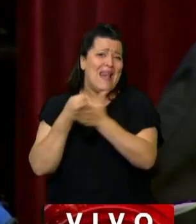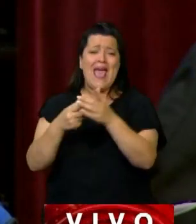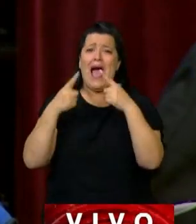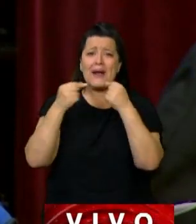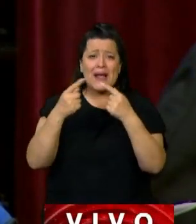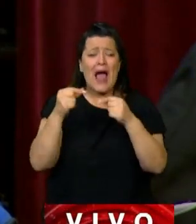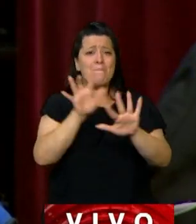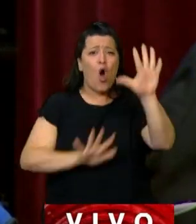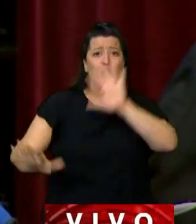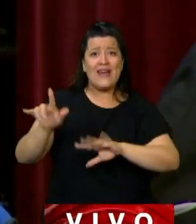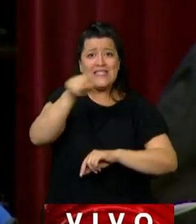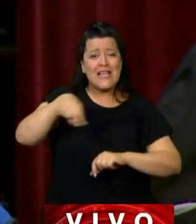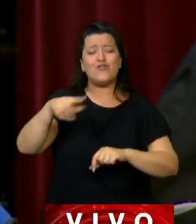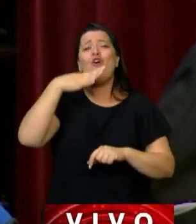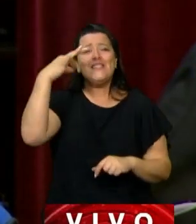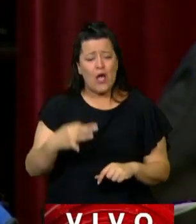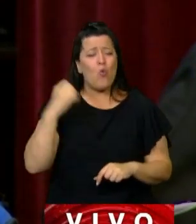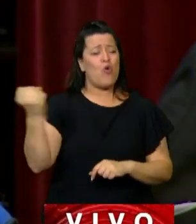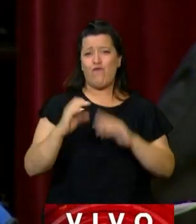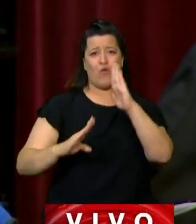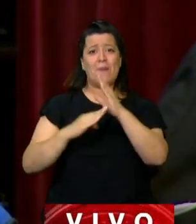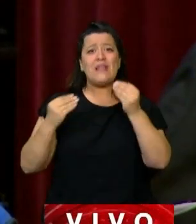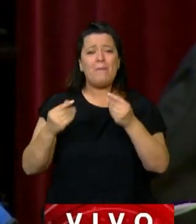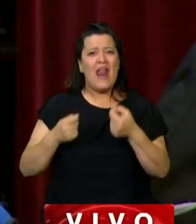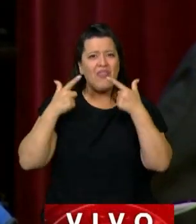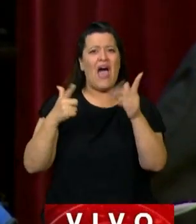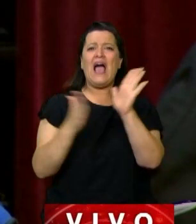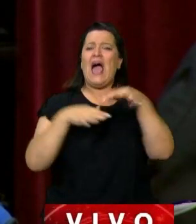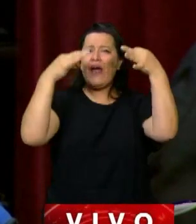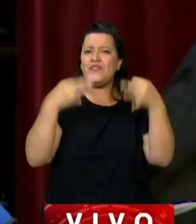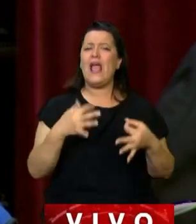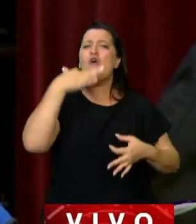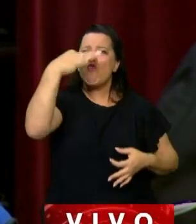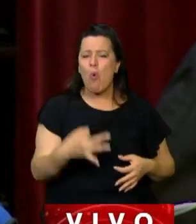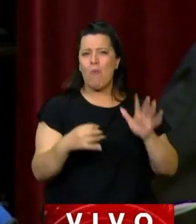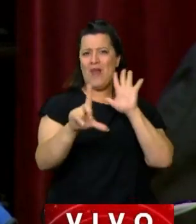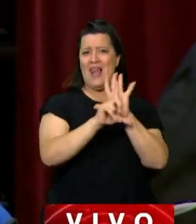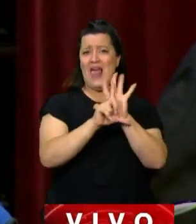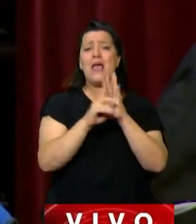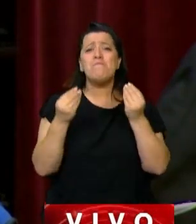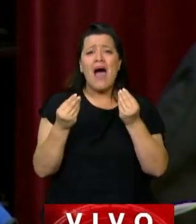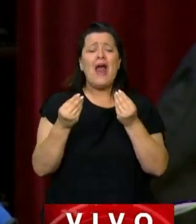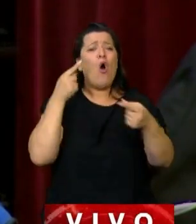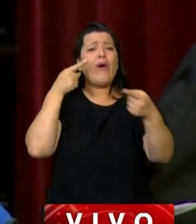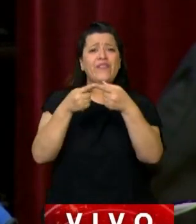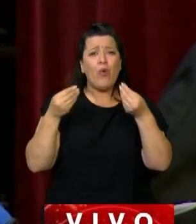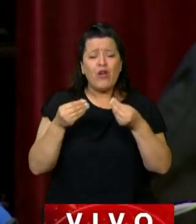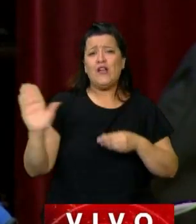han venido dando va a ser también fundamental para garantizar que se lleva adelante que todas las personas